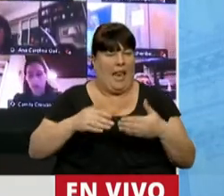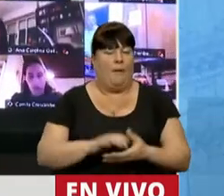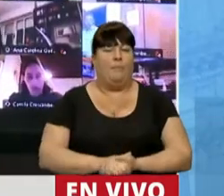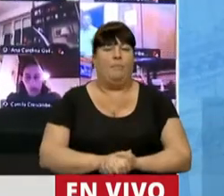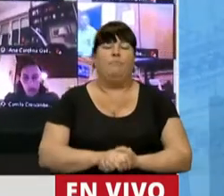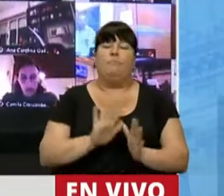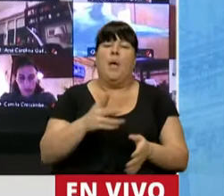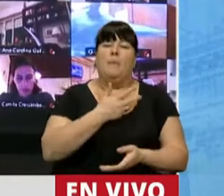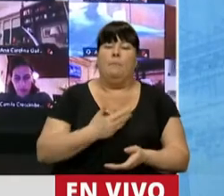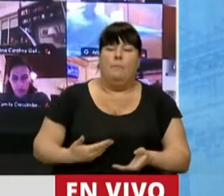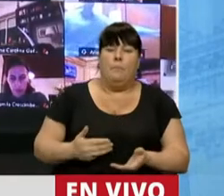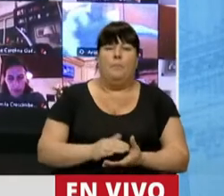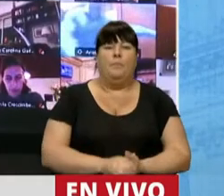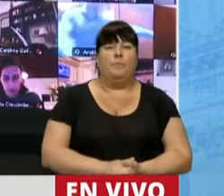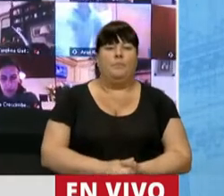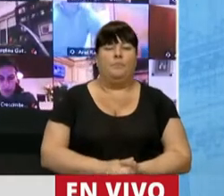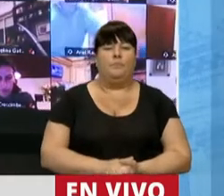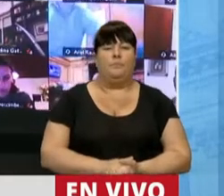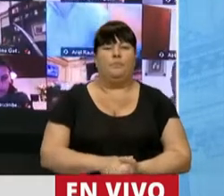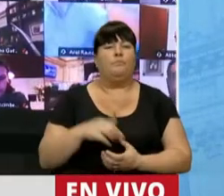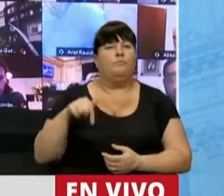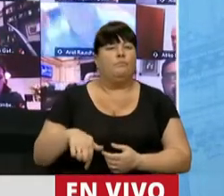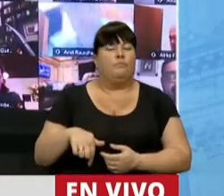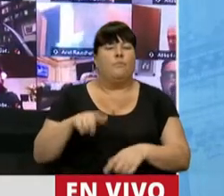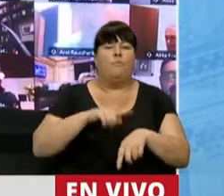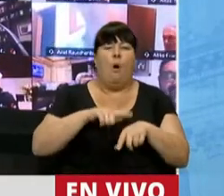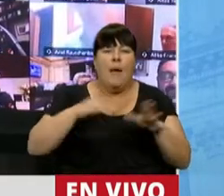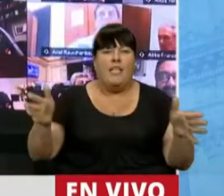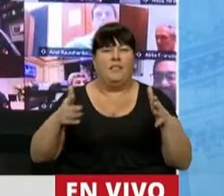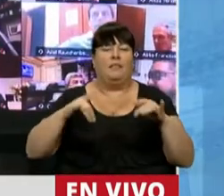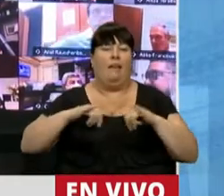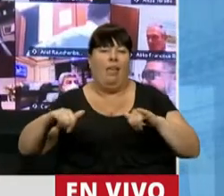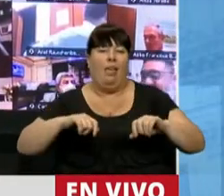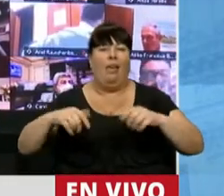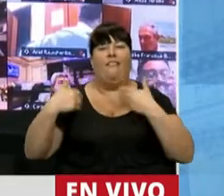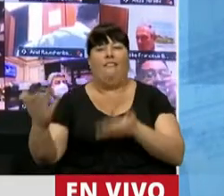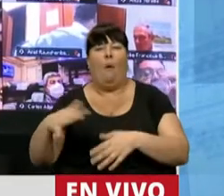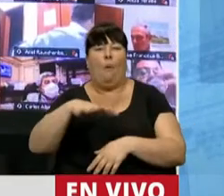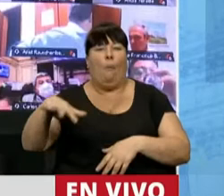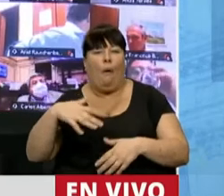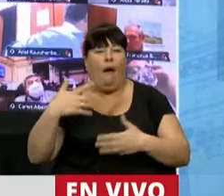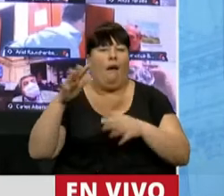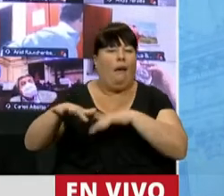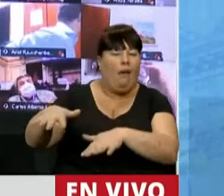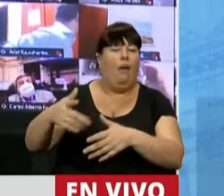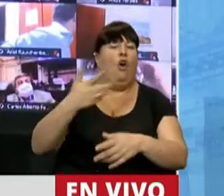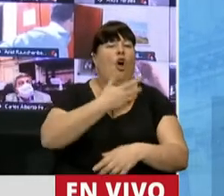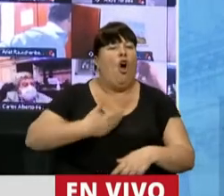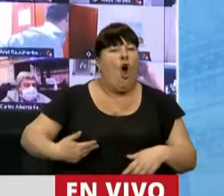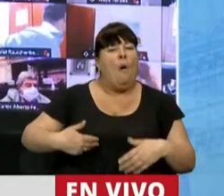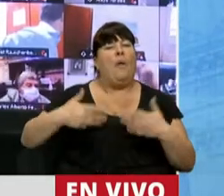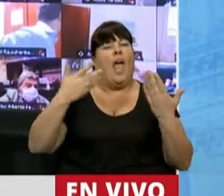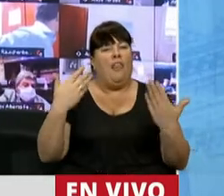Señor Presidente, vivimos en el apogeo de la demagogia y el populismo, con un gobierno que